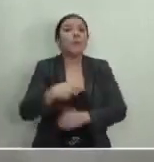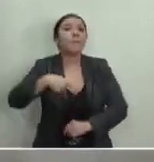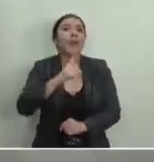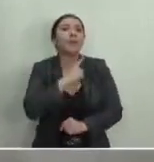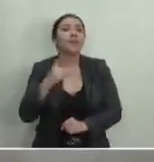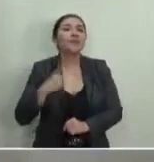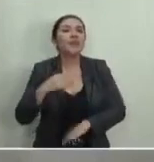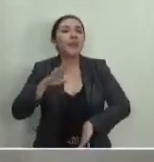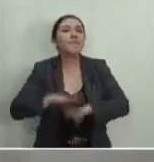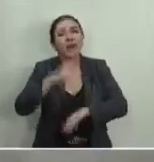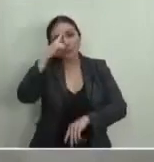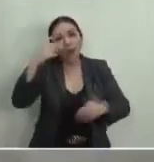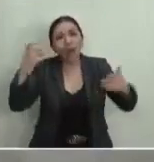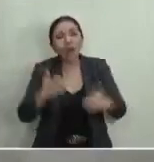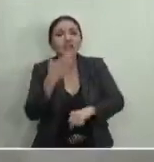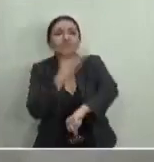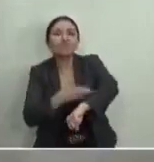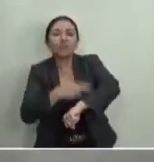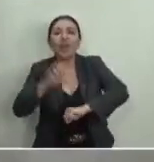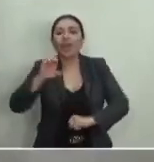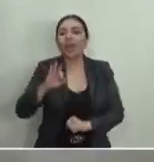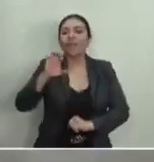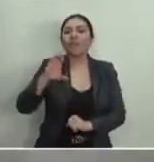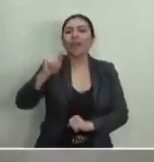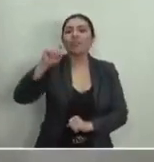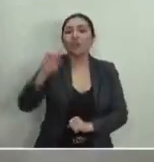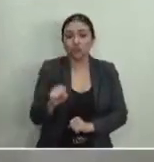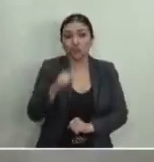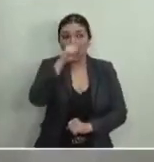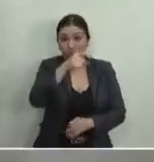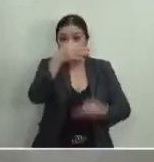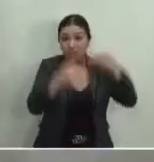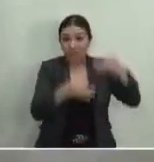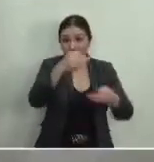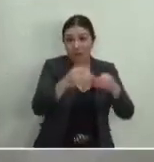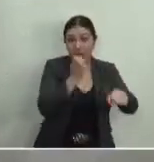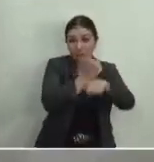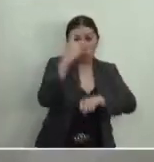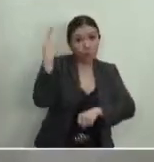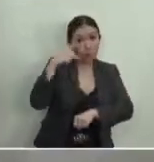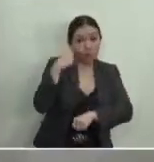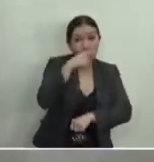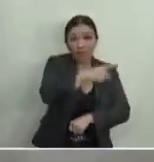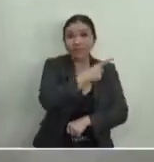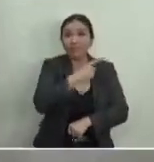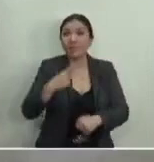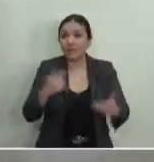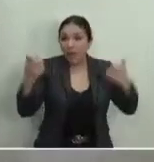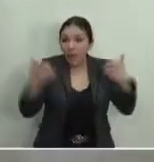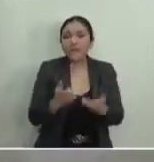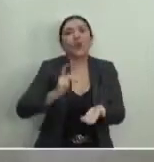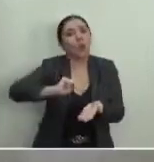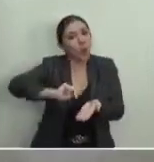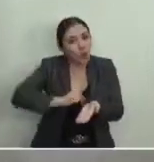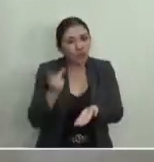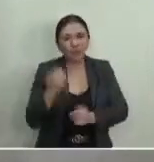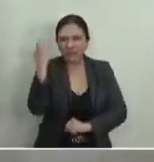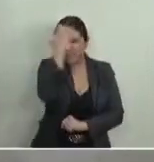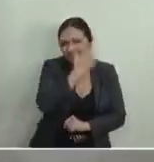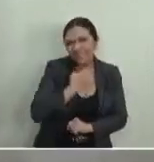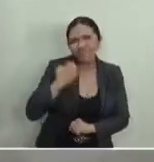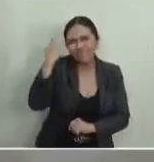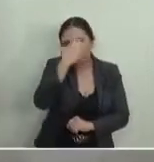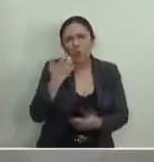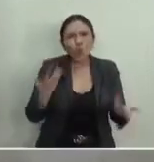debería ser más bien para efectos. ¿Qué efectos? Que el Tribunal Electoral del Estado de Puebla sea quien, otra vez, analice